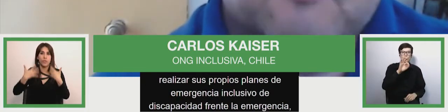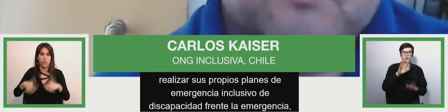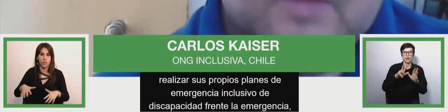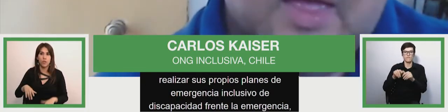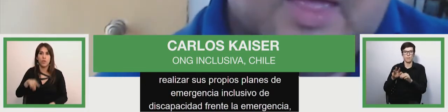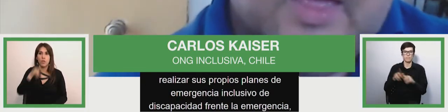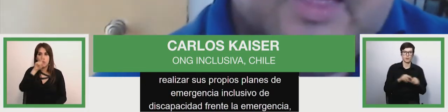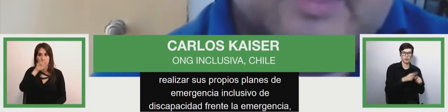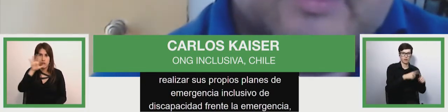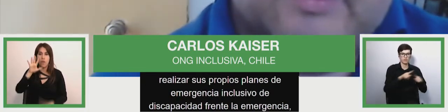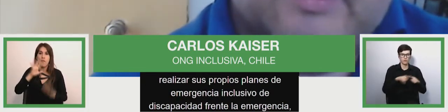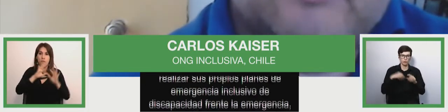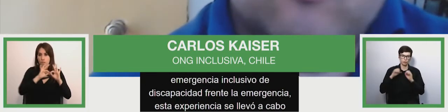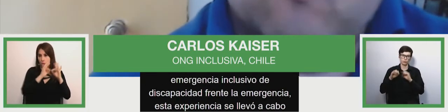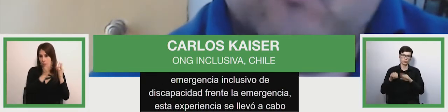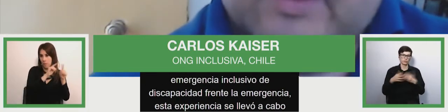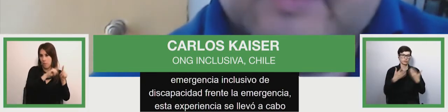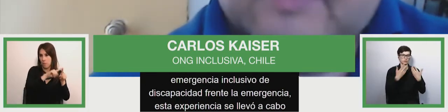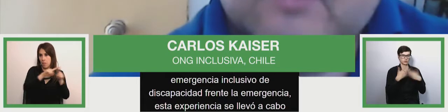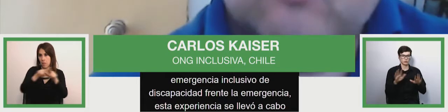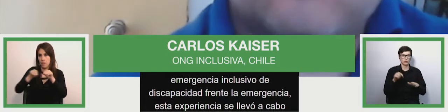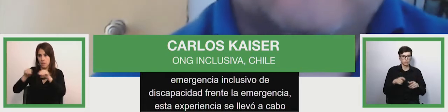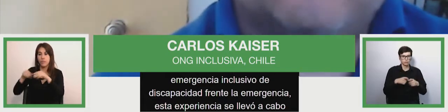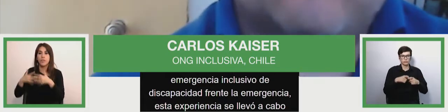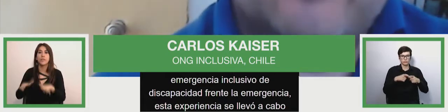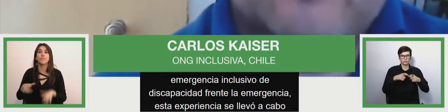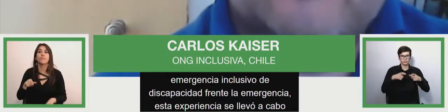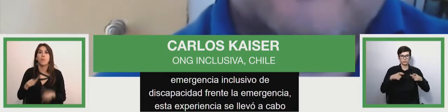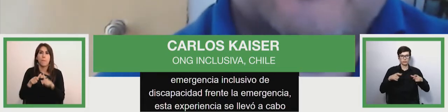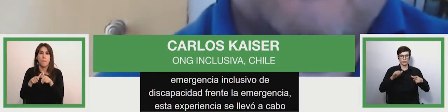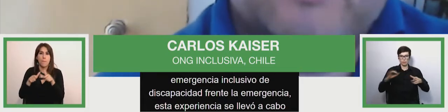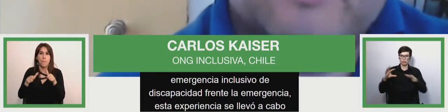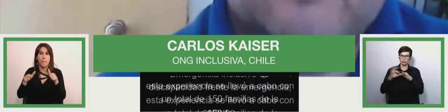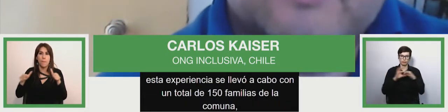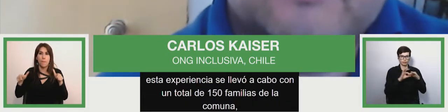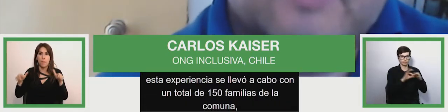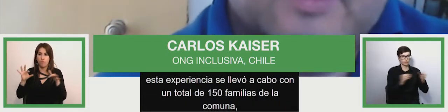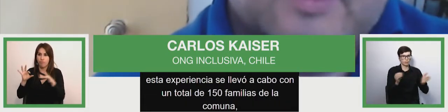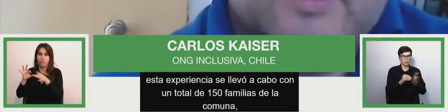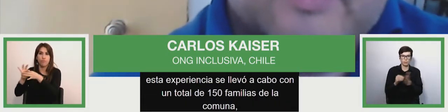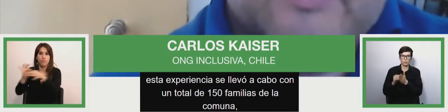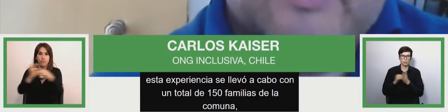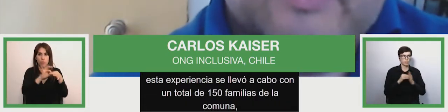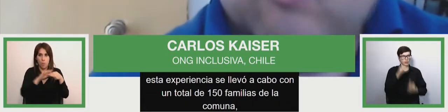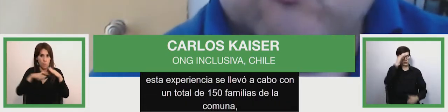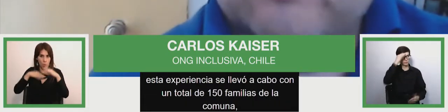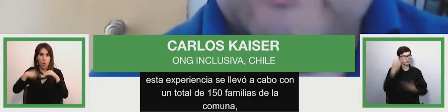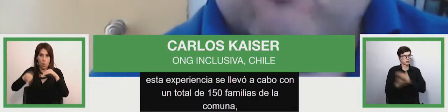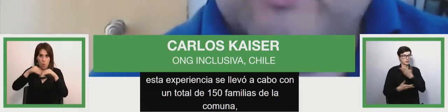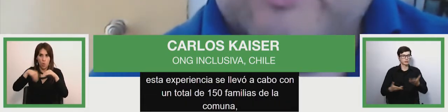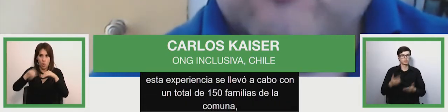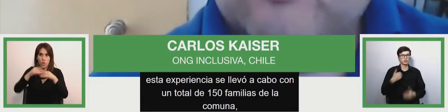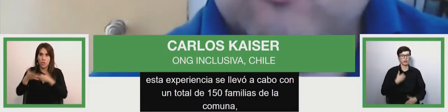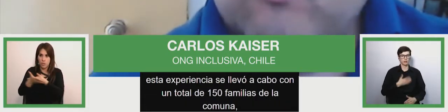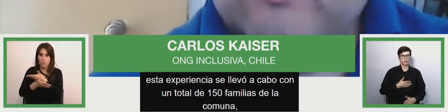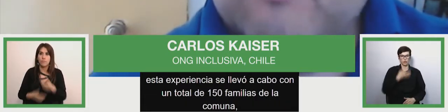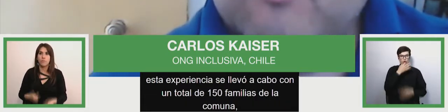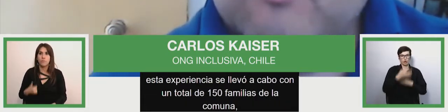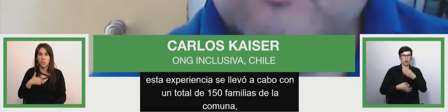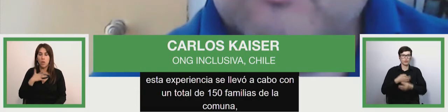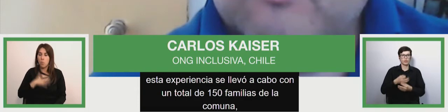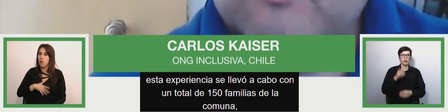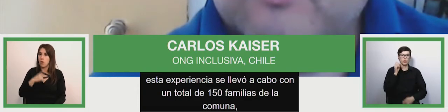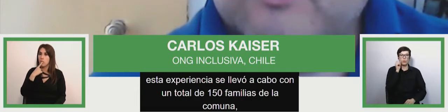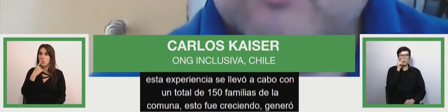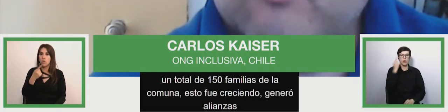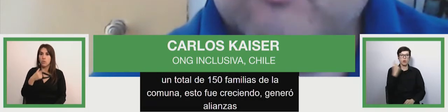comuna esto fue creciendo generó alianzas experiencias y quiero contarles cuáles nuestras últimas